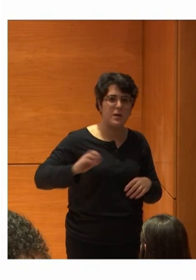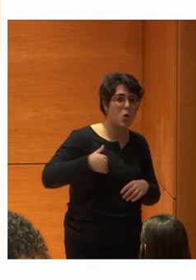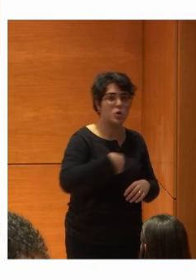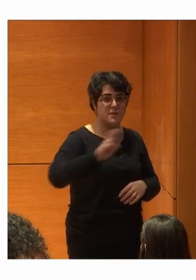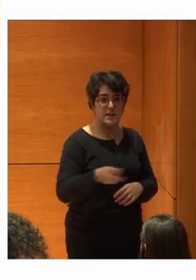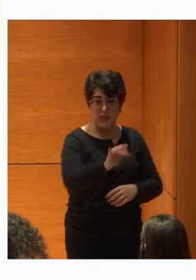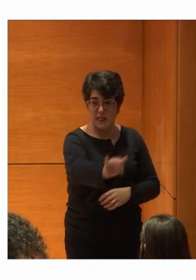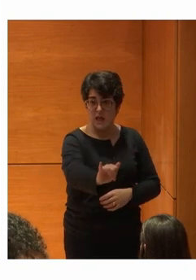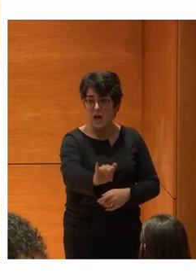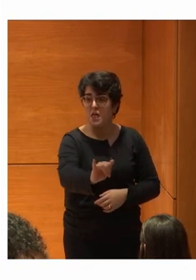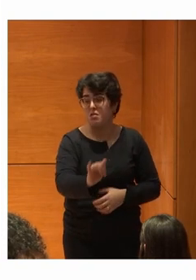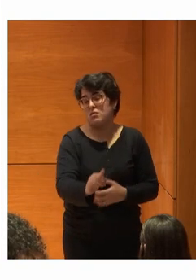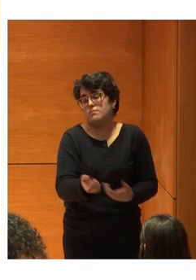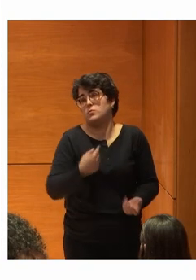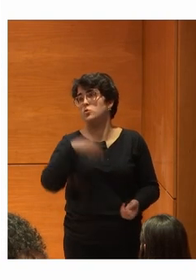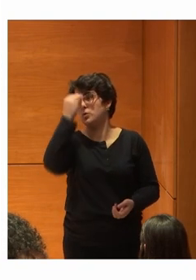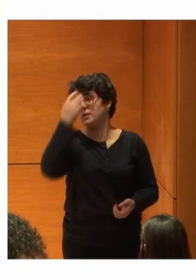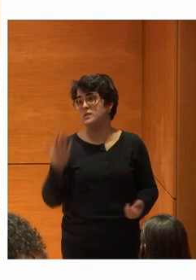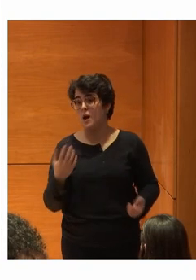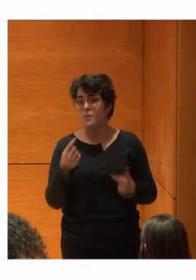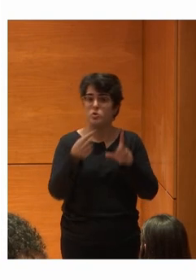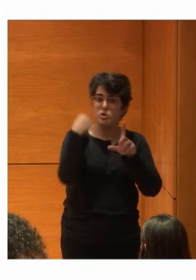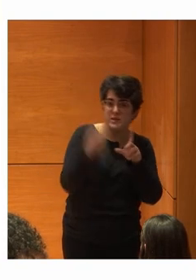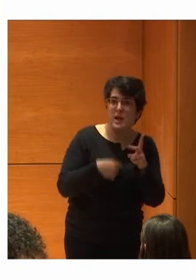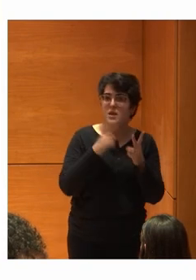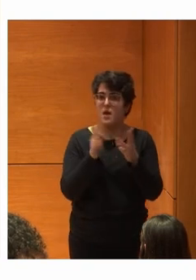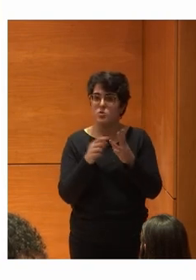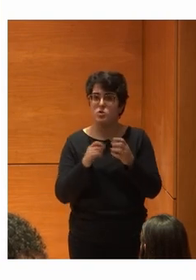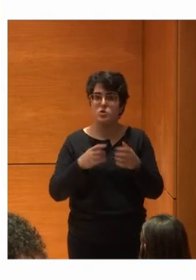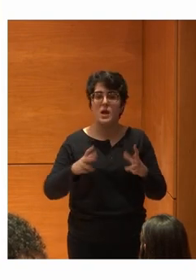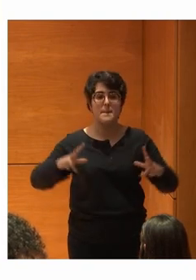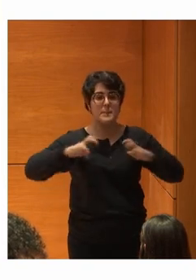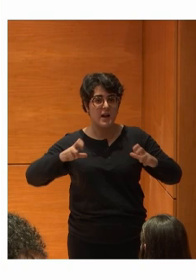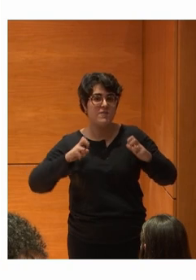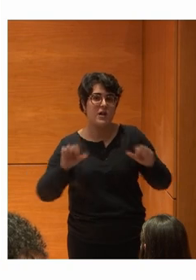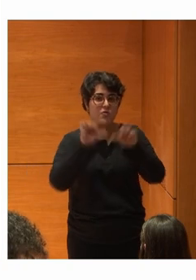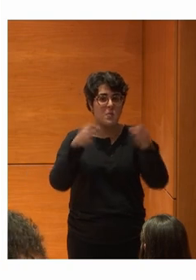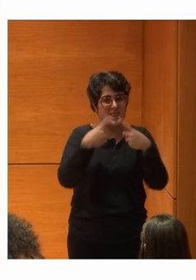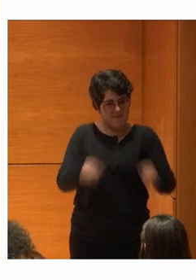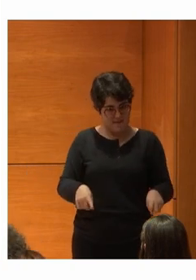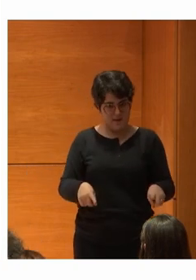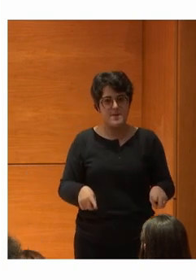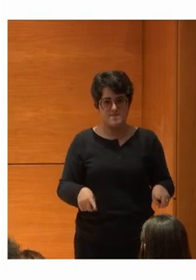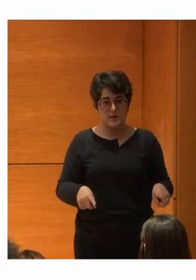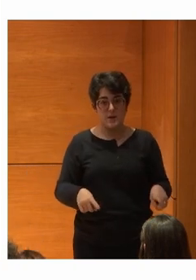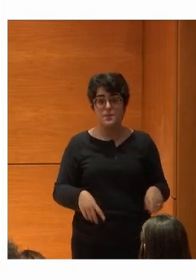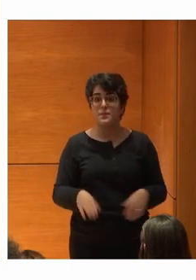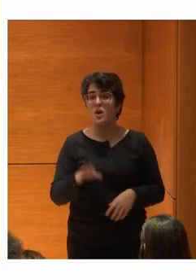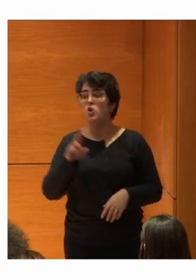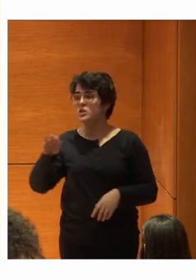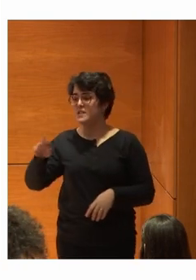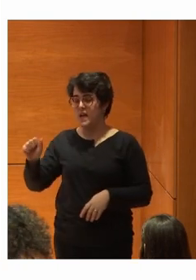Pensamos Diseñamos Planificamos De otra manera Y Rosa